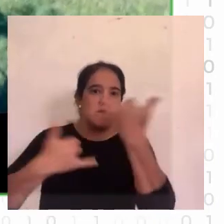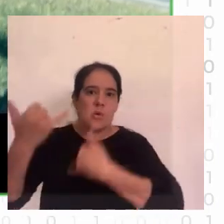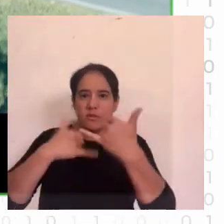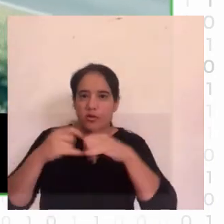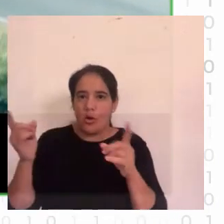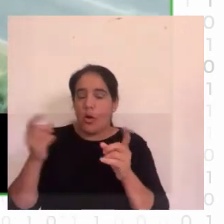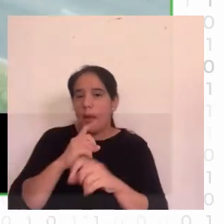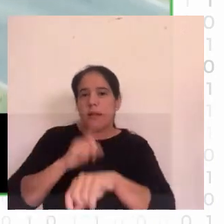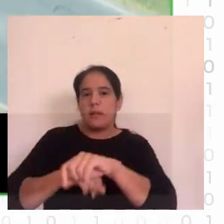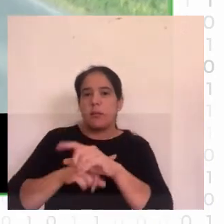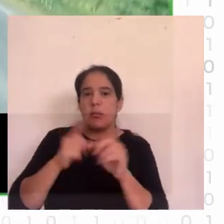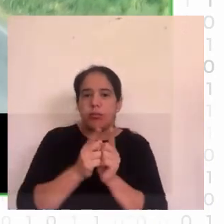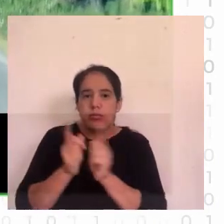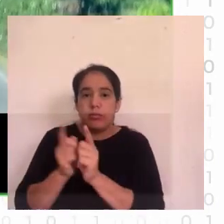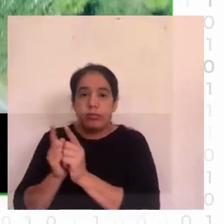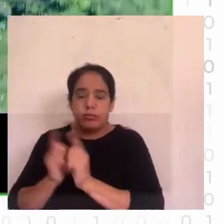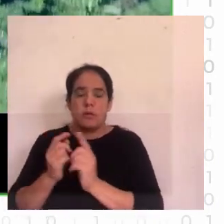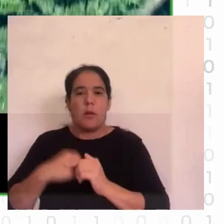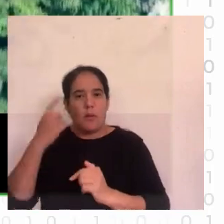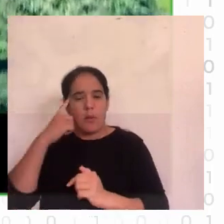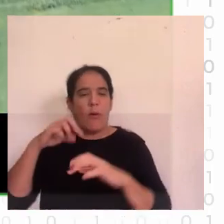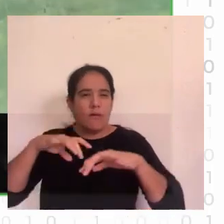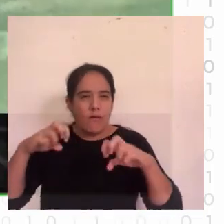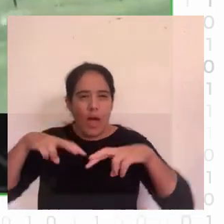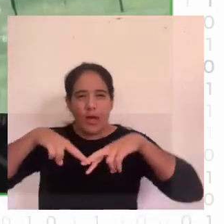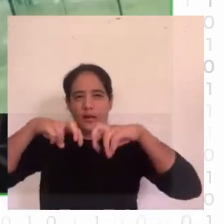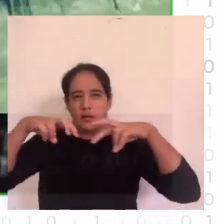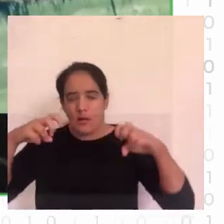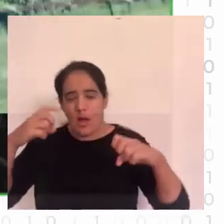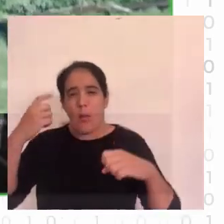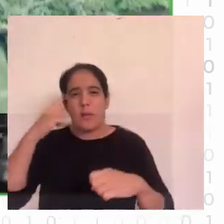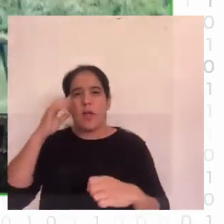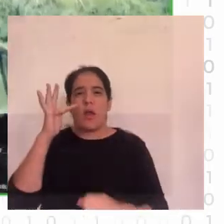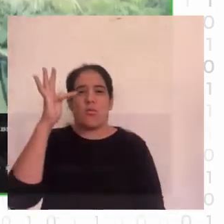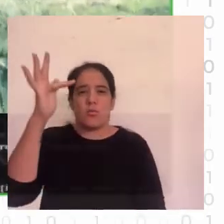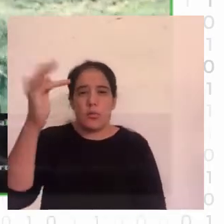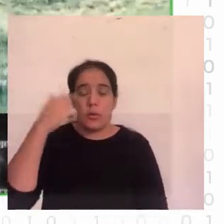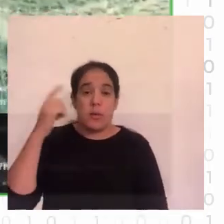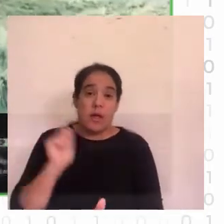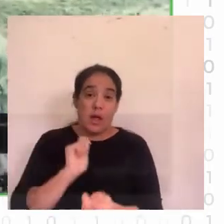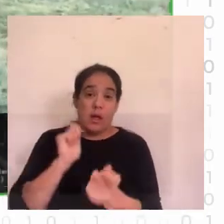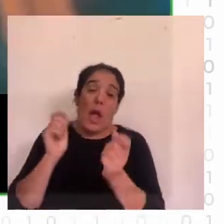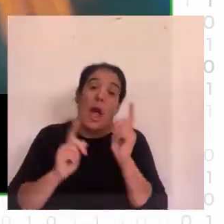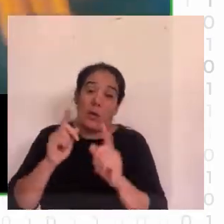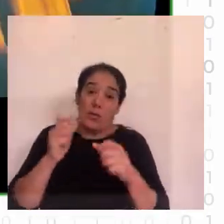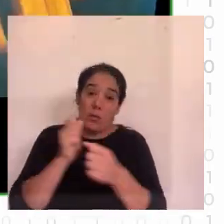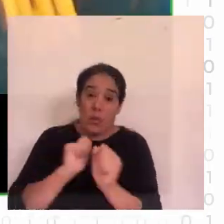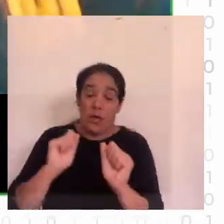simulaciones predicciones podemos aplicarlo a la vida real así que es brillante lo que está pasando